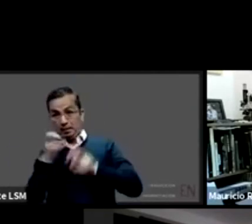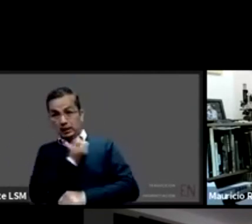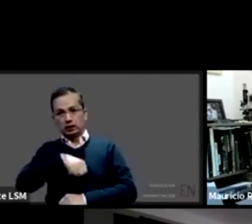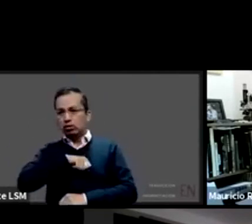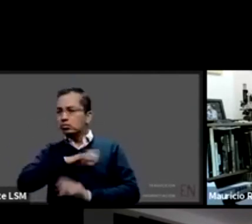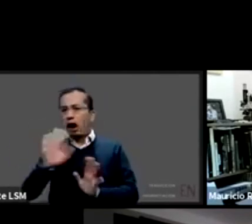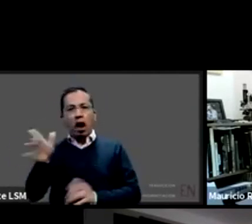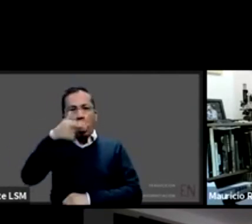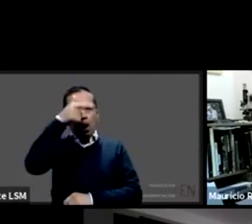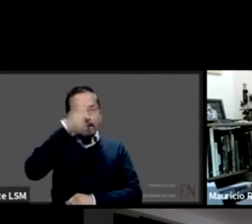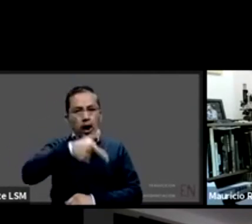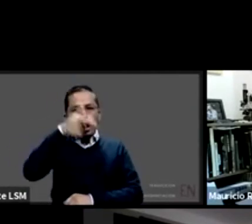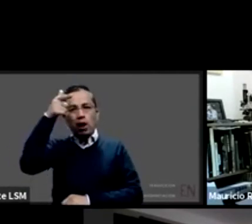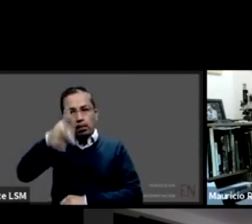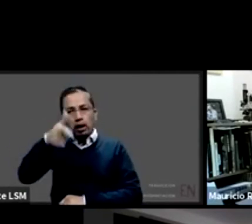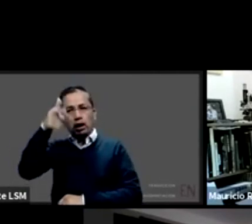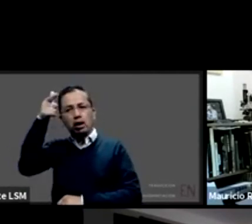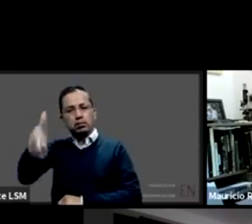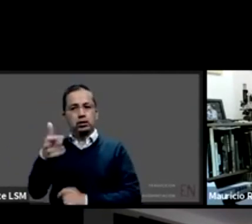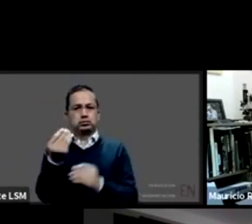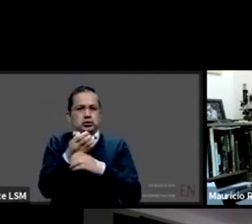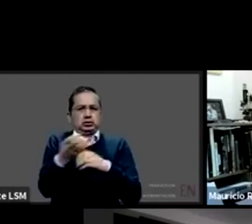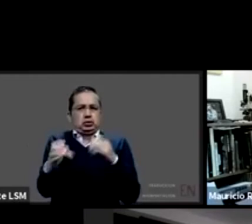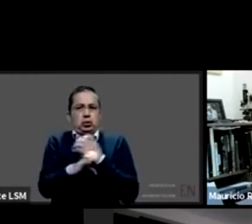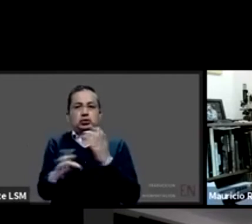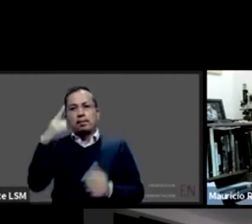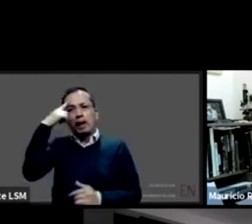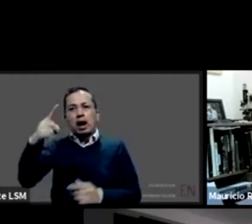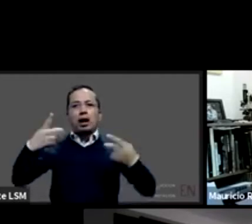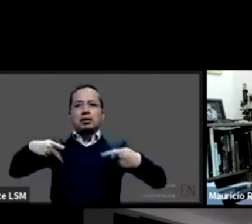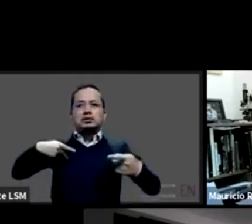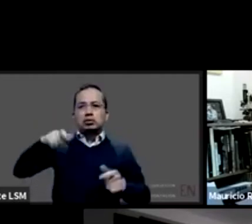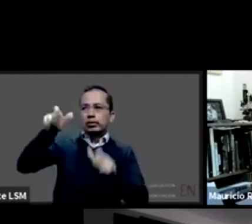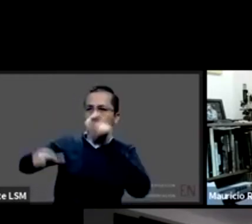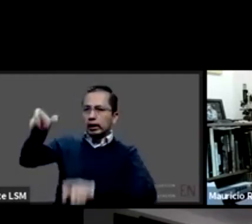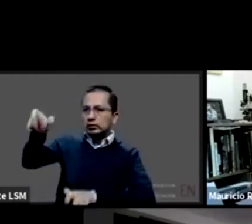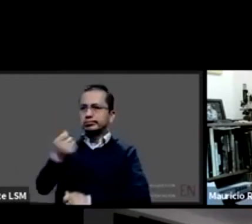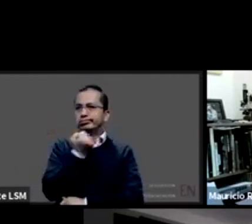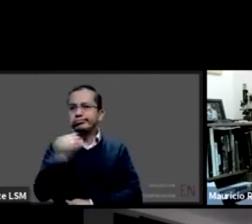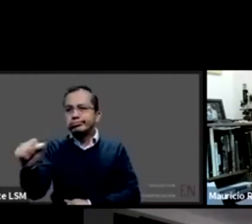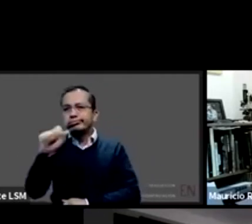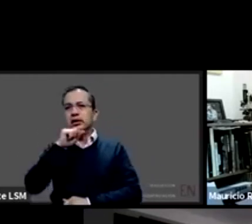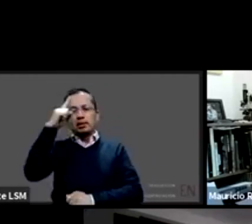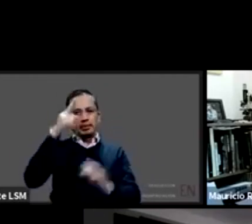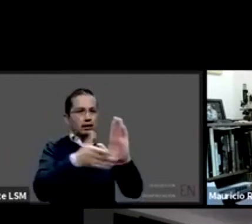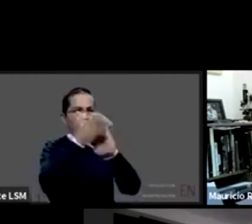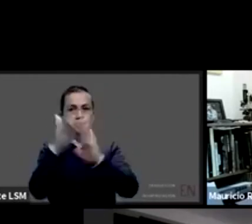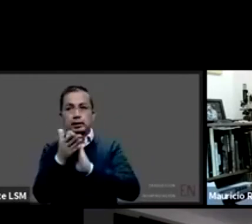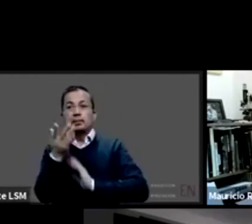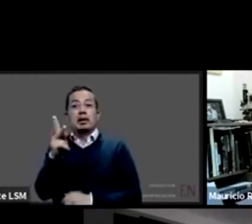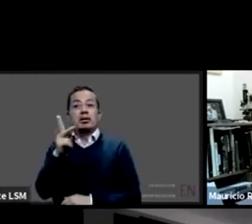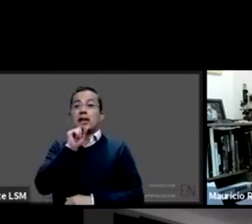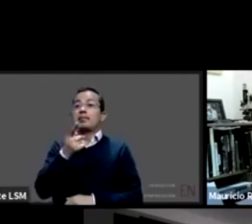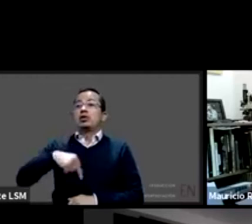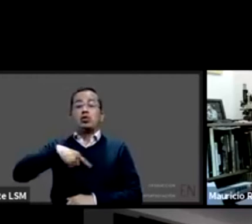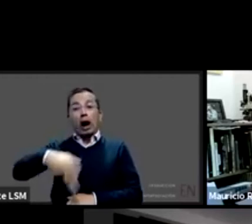infraestructura etcétera y sobre todo también nos está enseñando mucho que no estamos